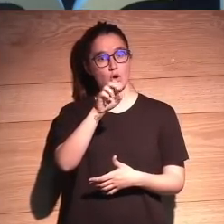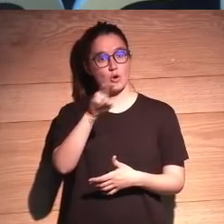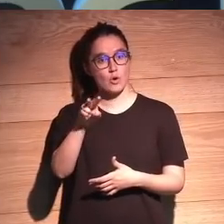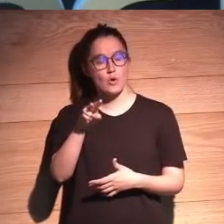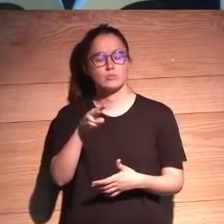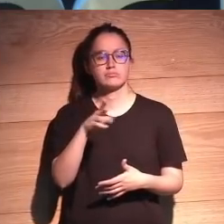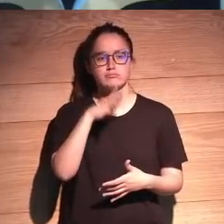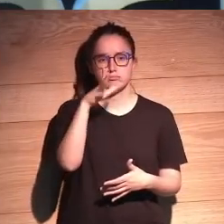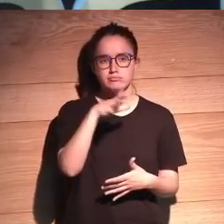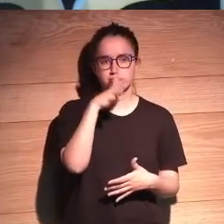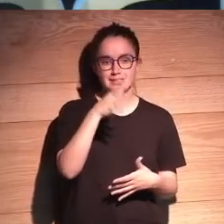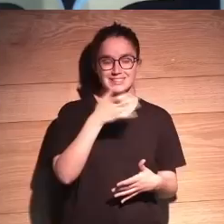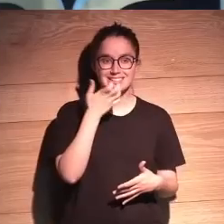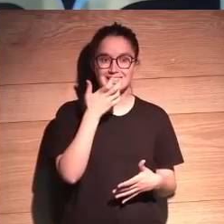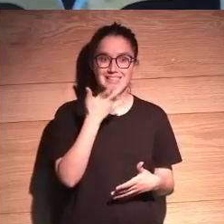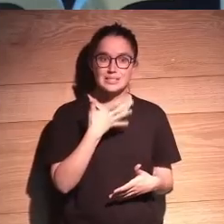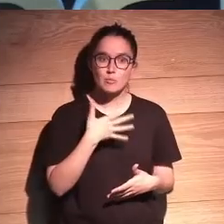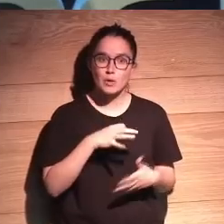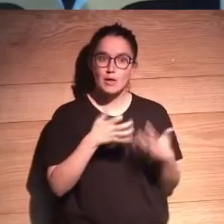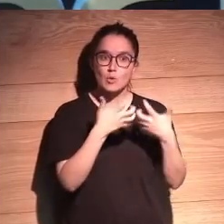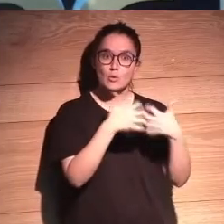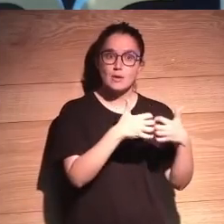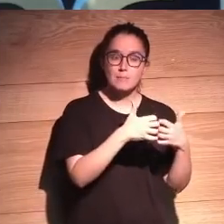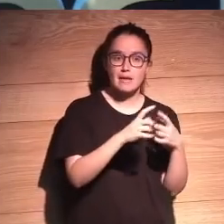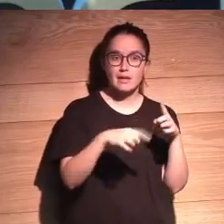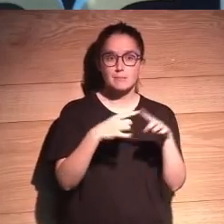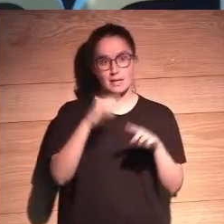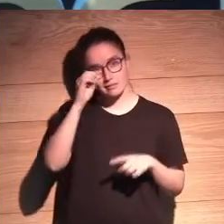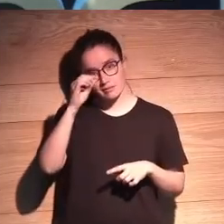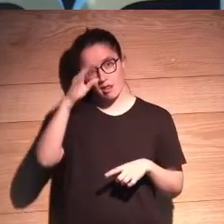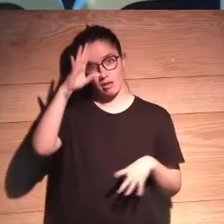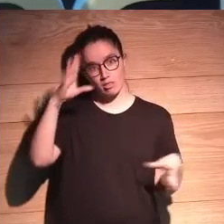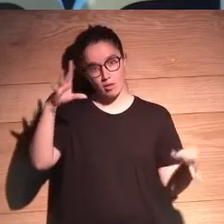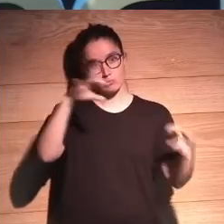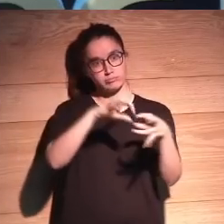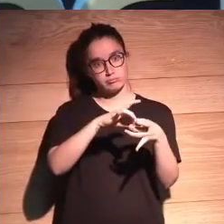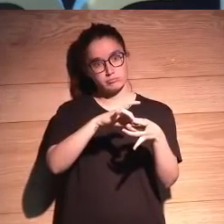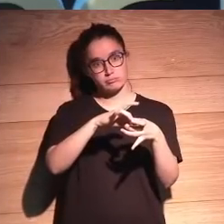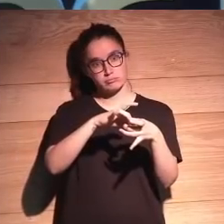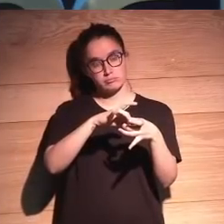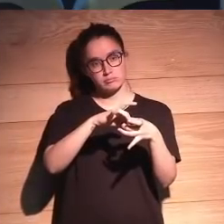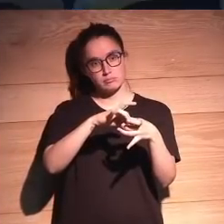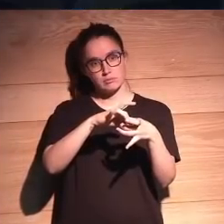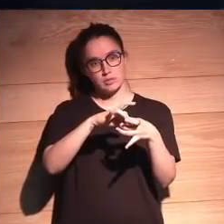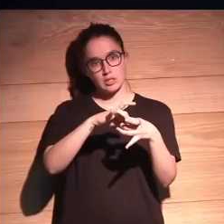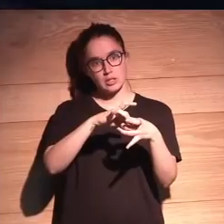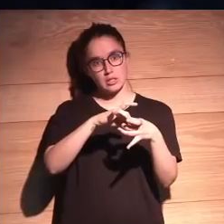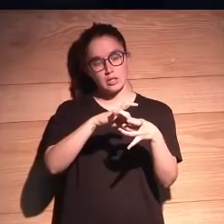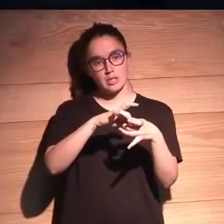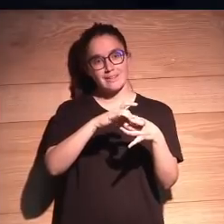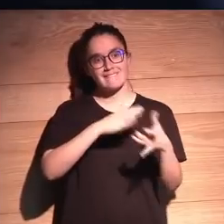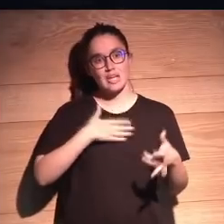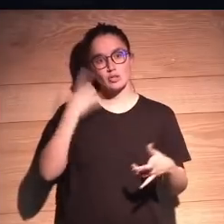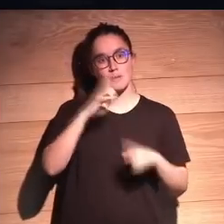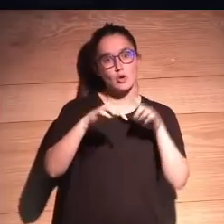es posible unir una máquina con una inteligencia... Si no es posible, quiero saber por qué no es posible. Y si es posible,